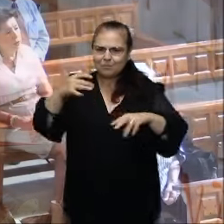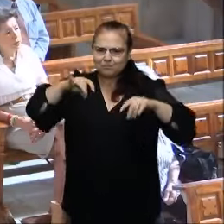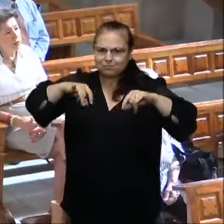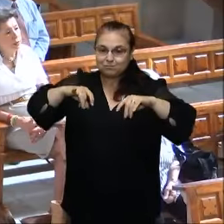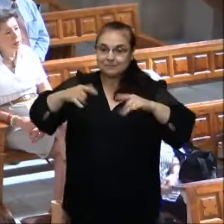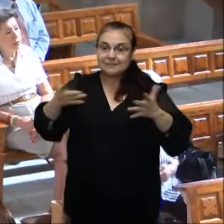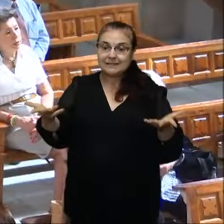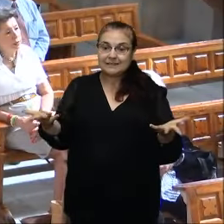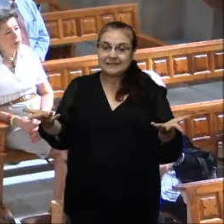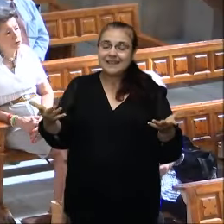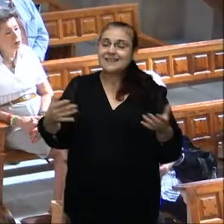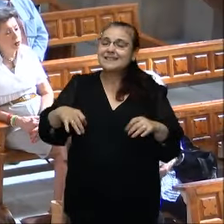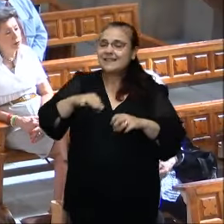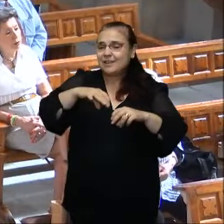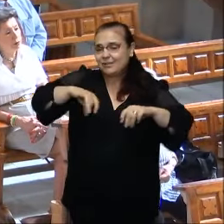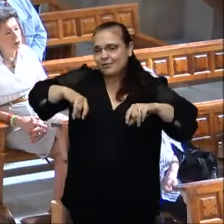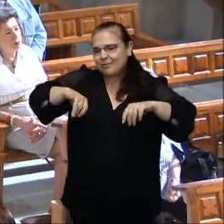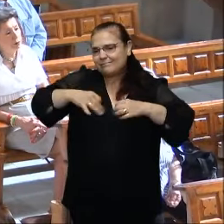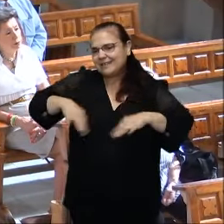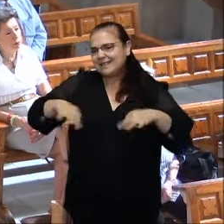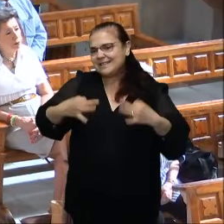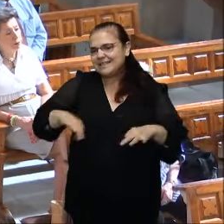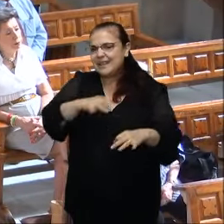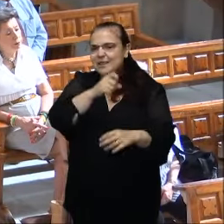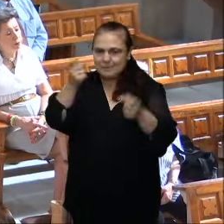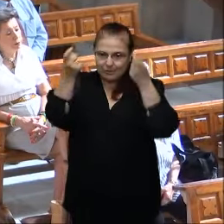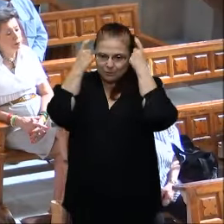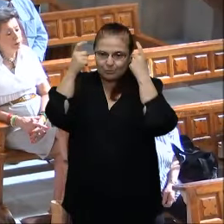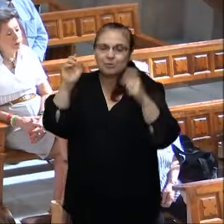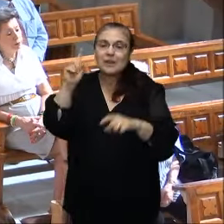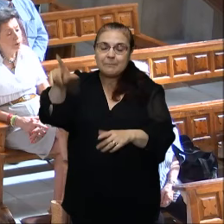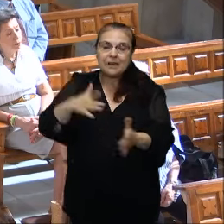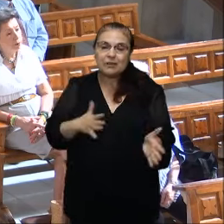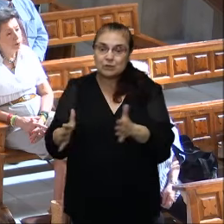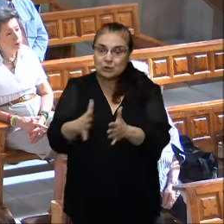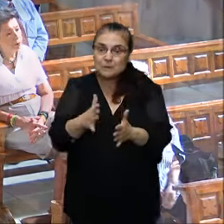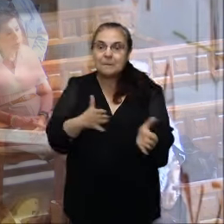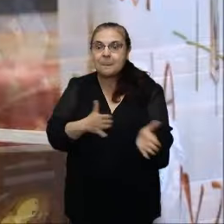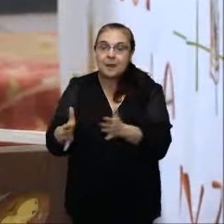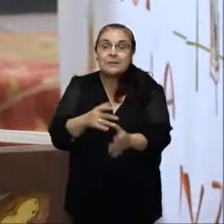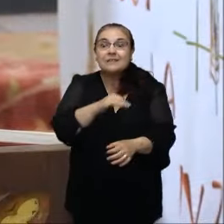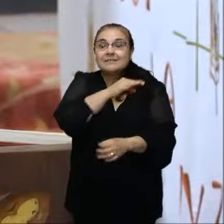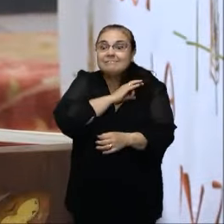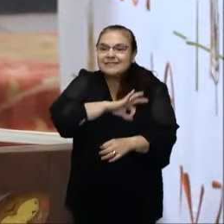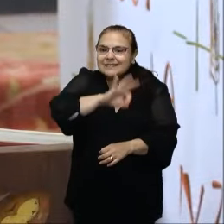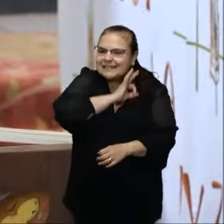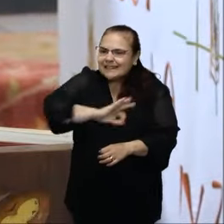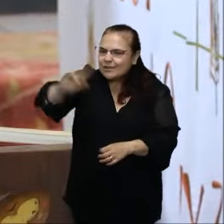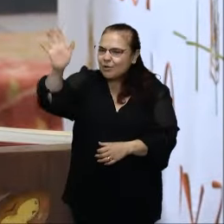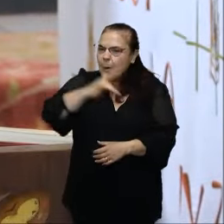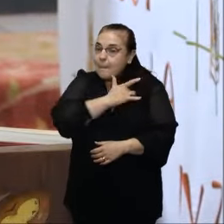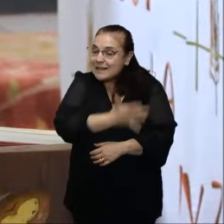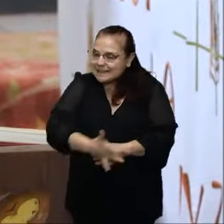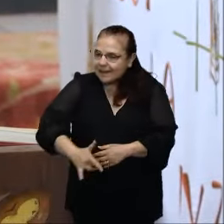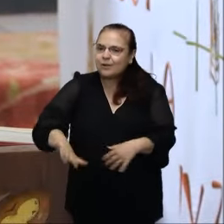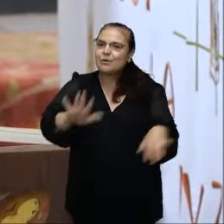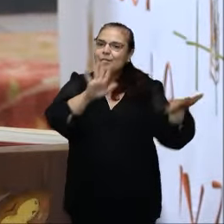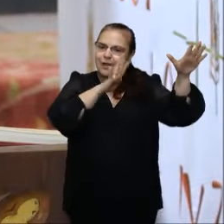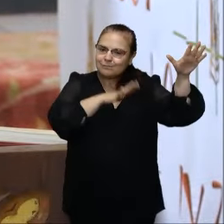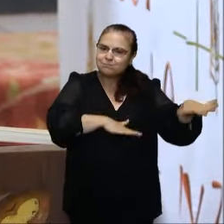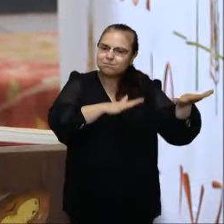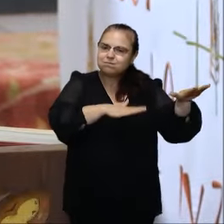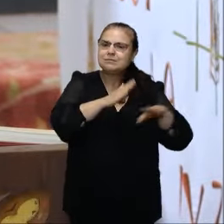Señor, enséñame tus caminos. Las sendas del Señor son misericordia y lealtad